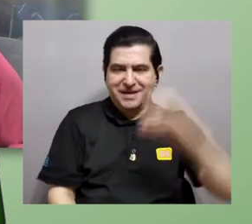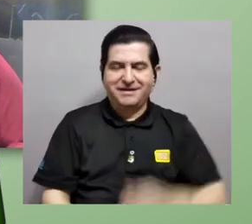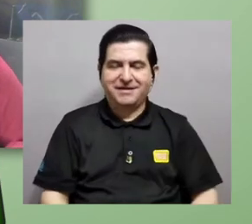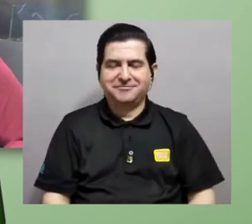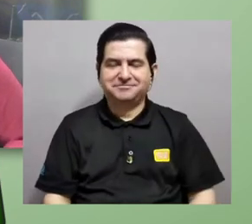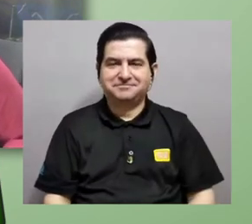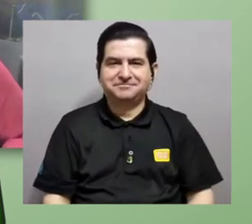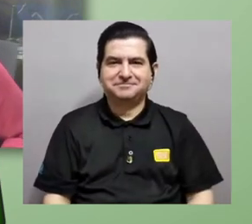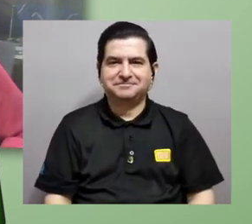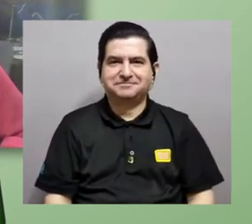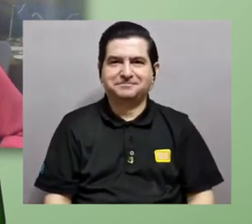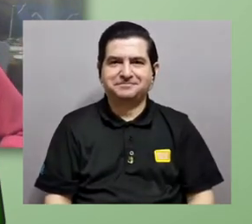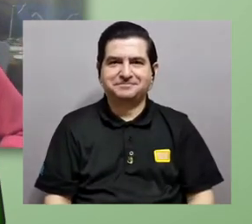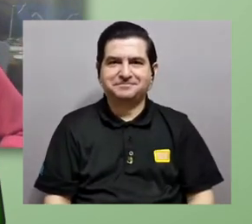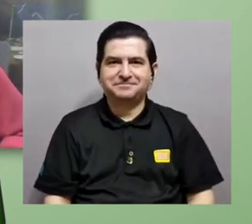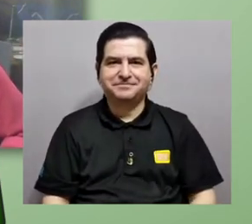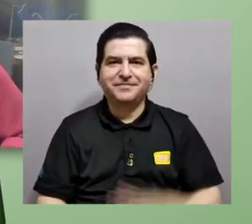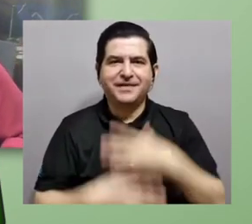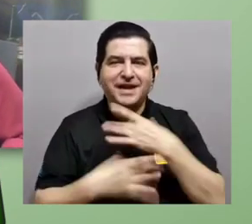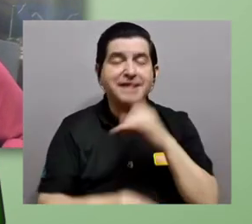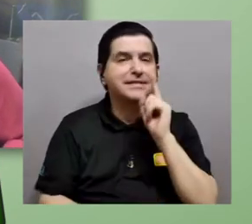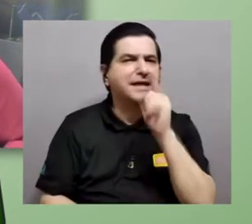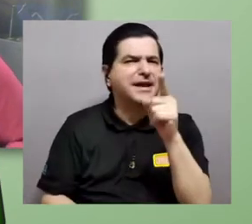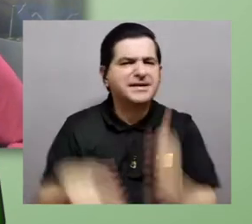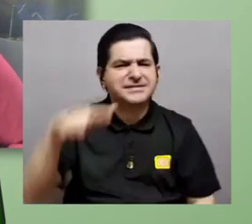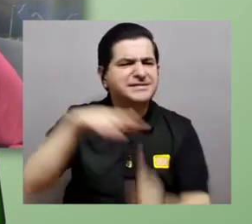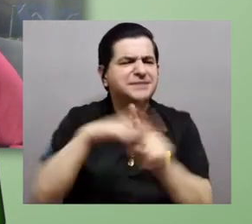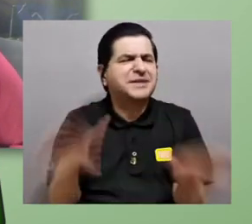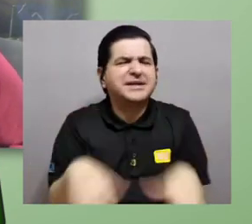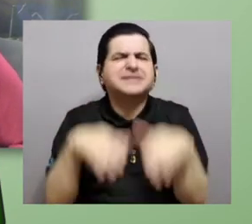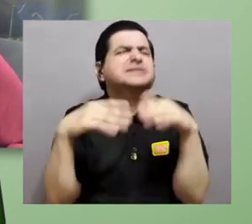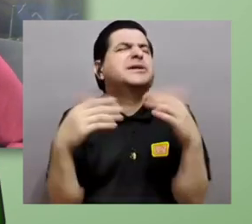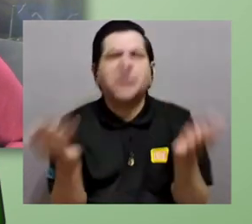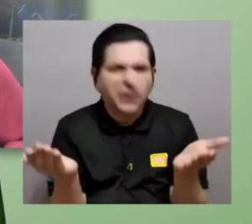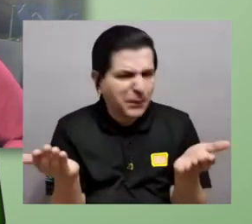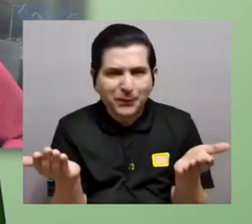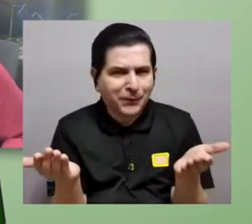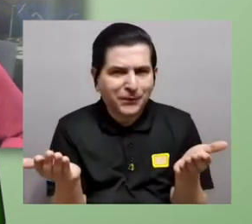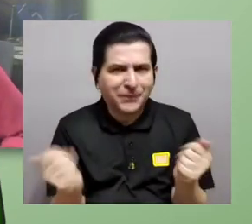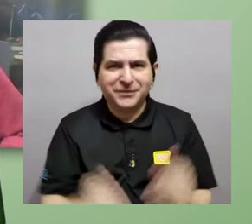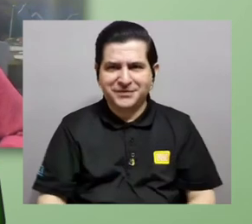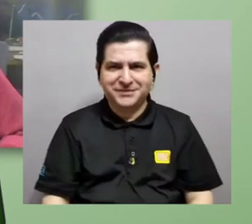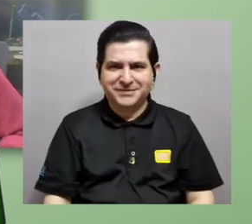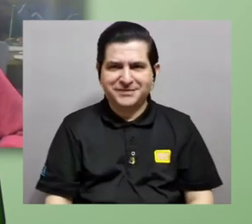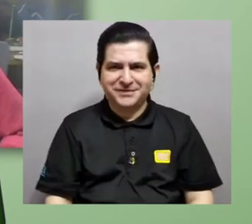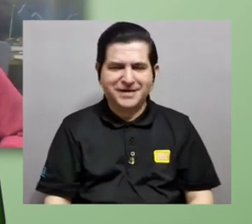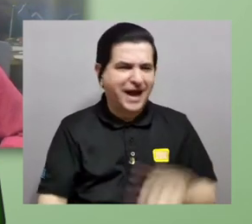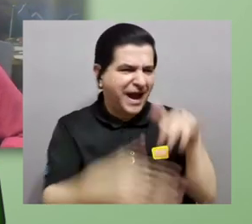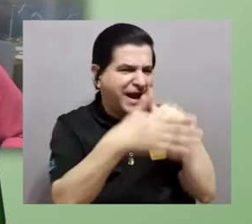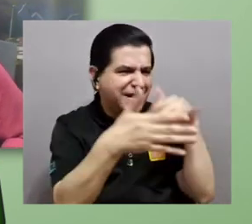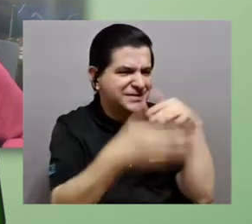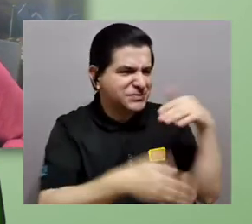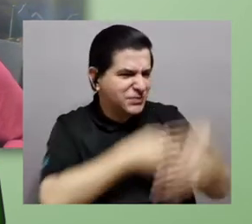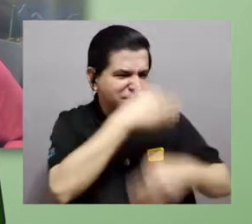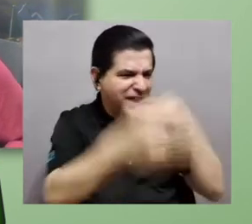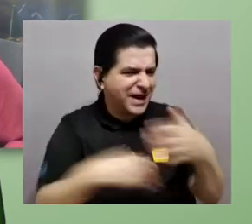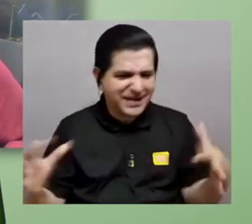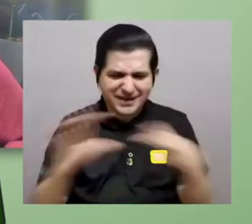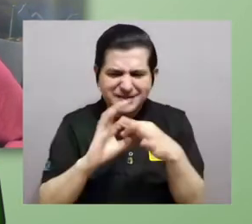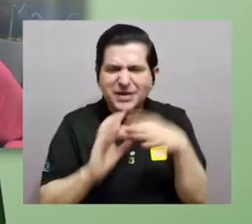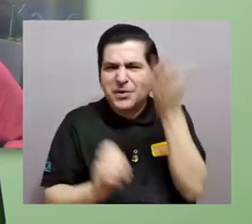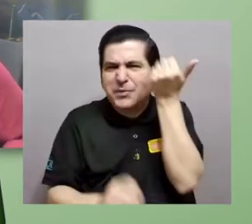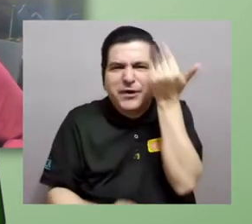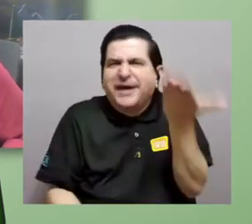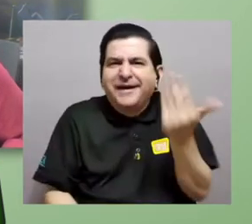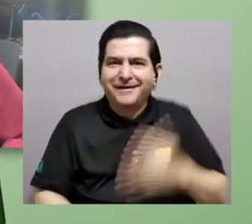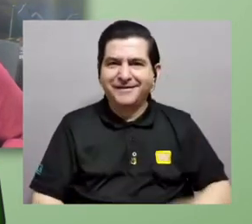Beatriz y es básicamente el interés suyo cómo surge ese interés por estudiar la